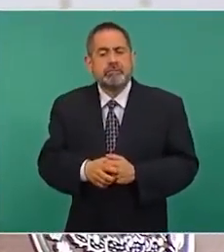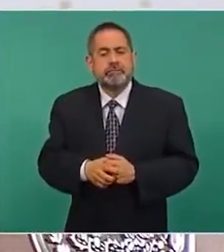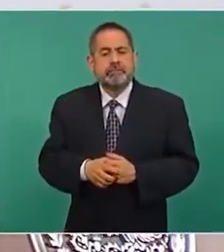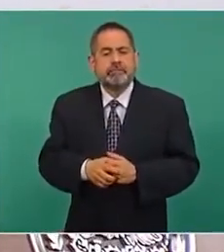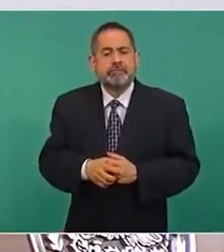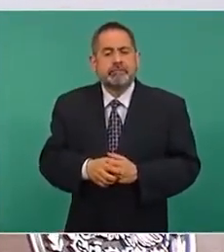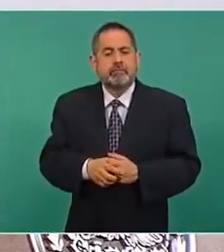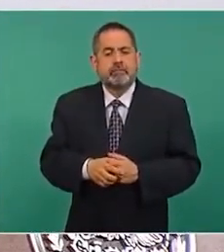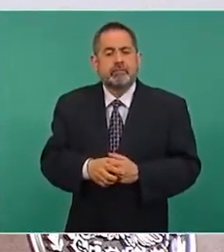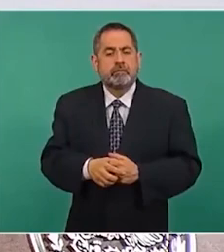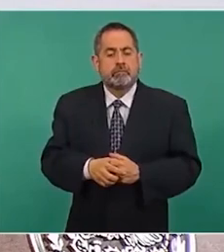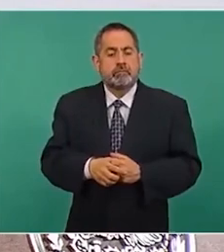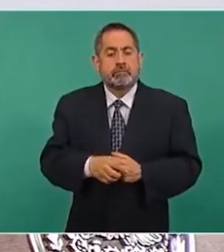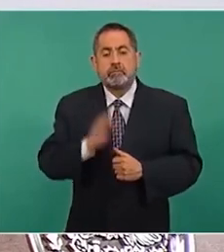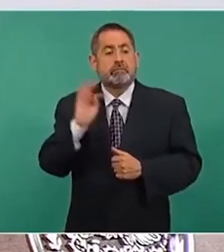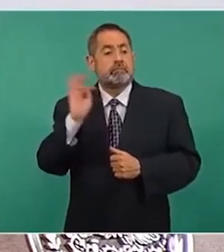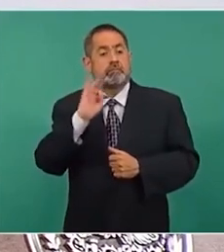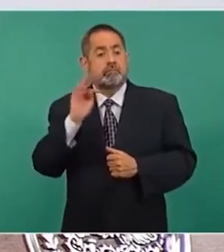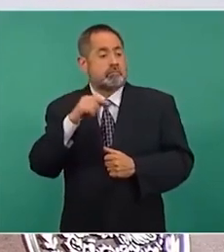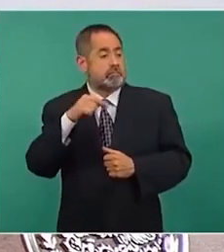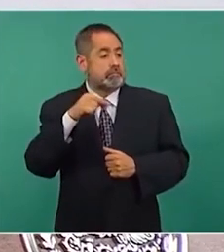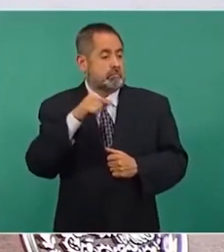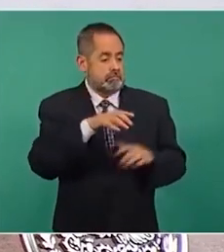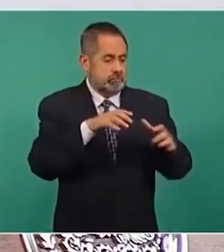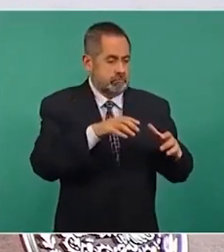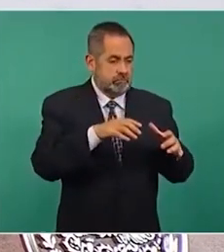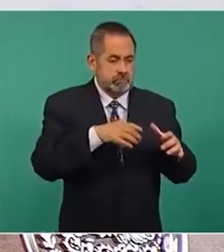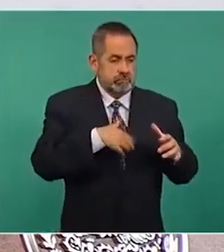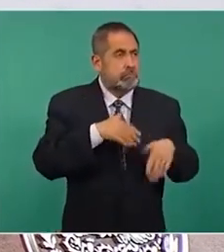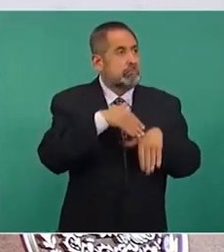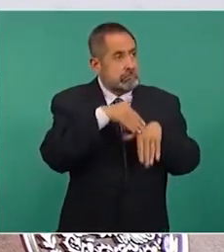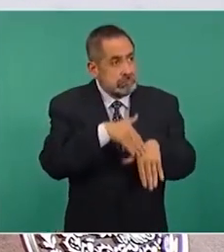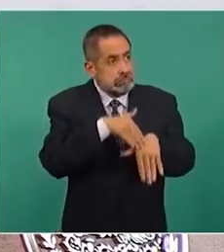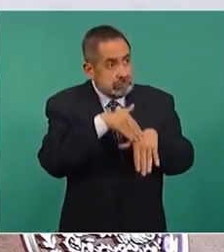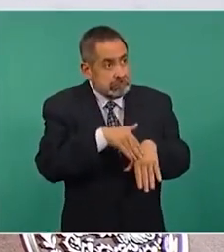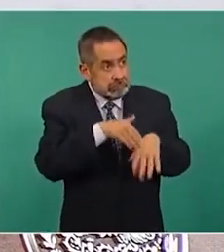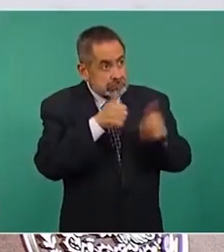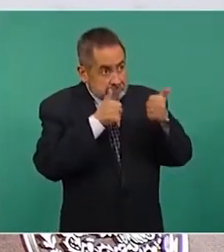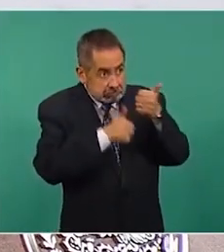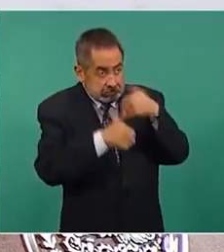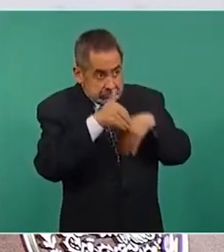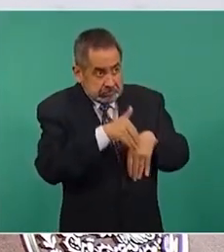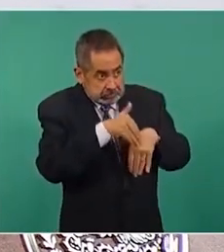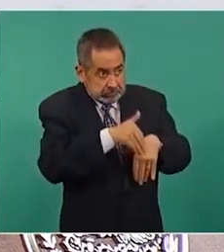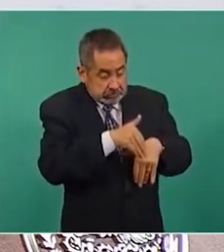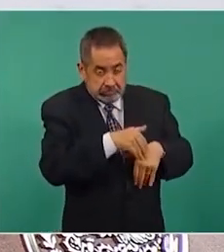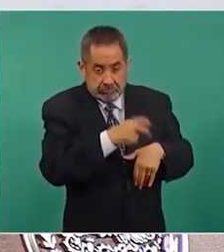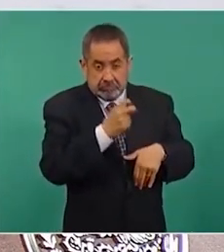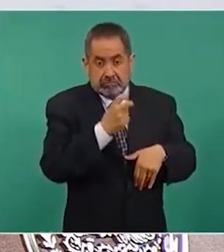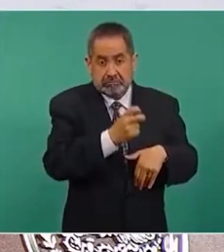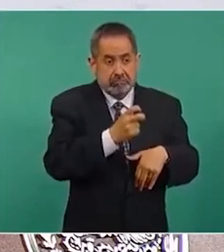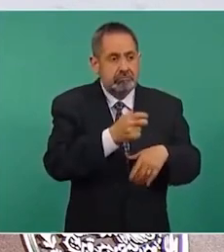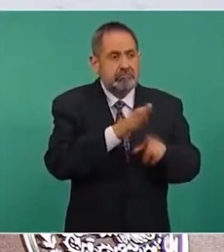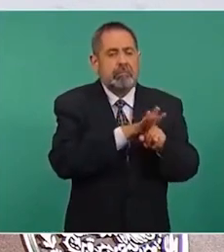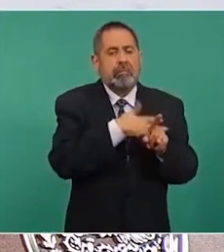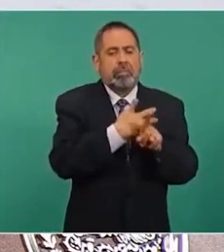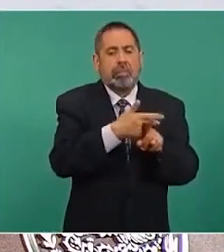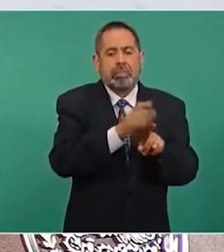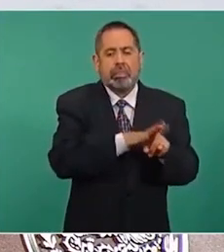actúas con servilismo si eres el ambiscón